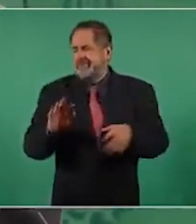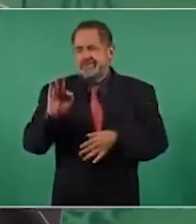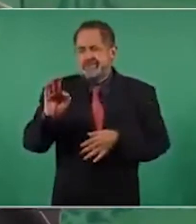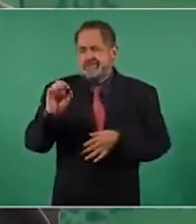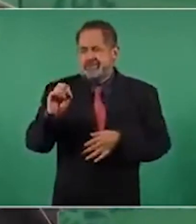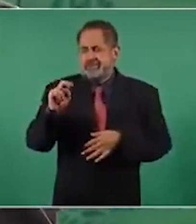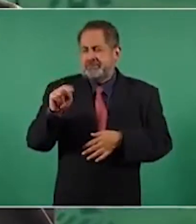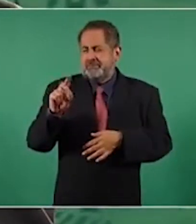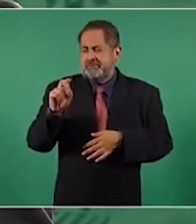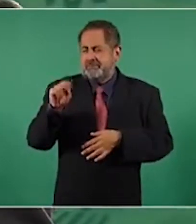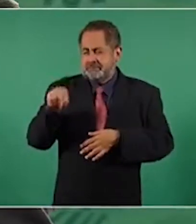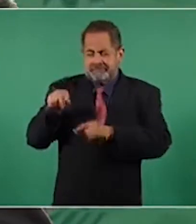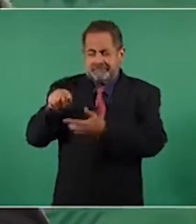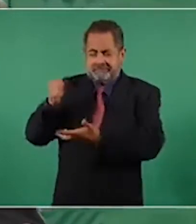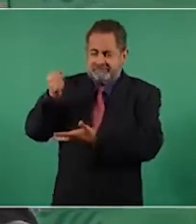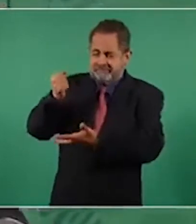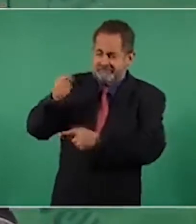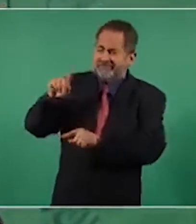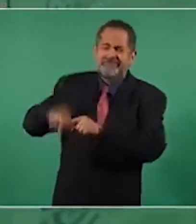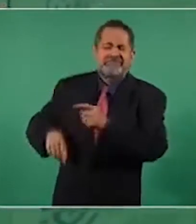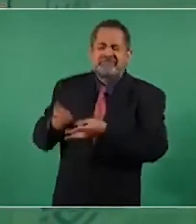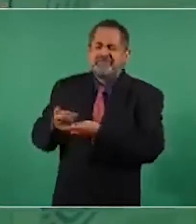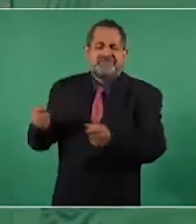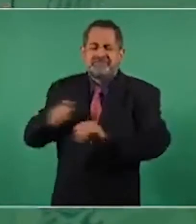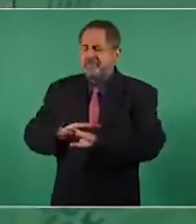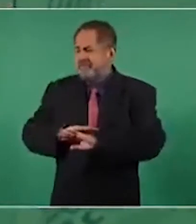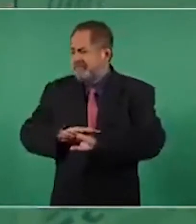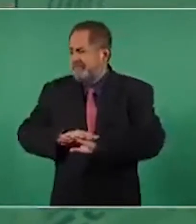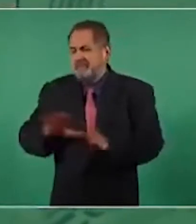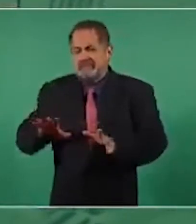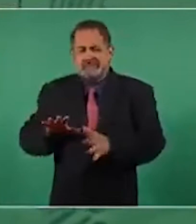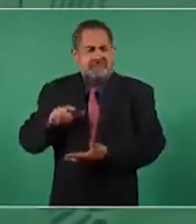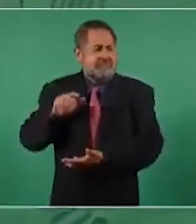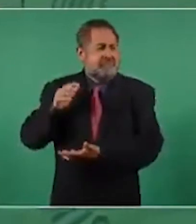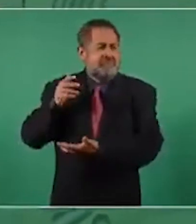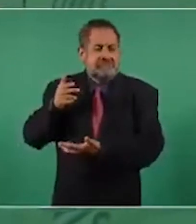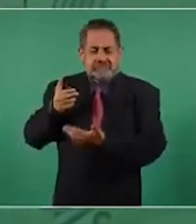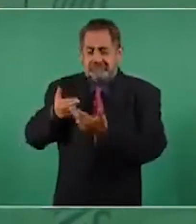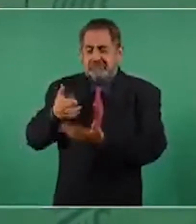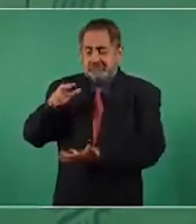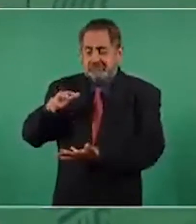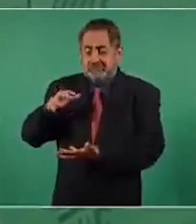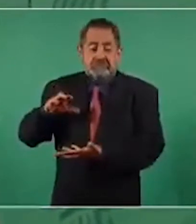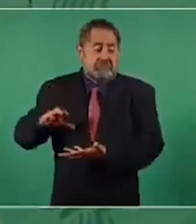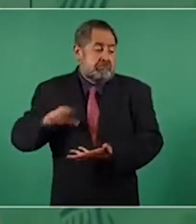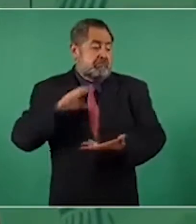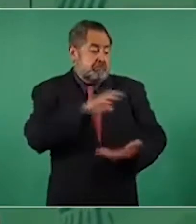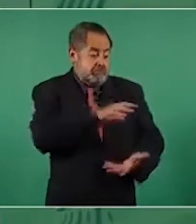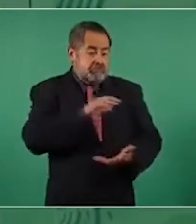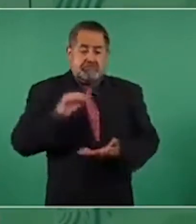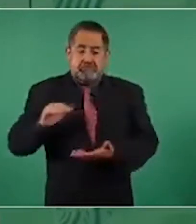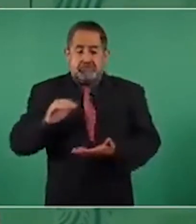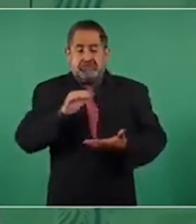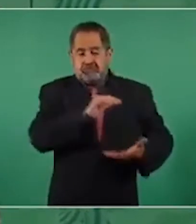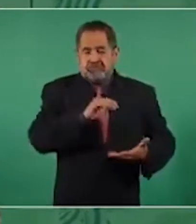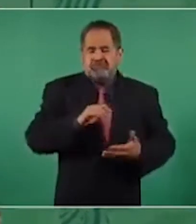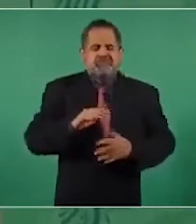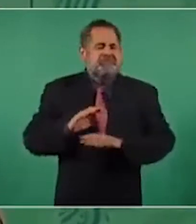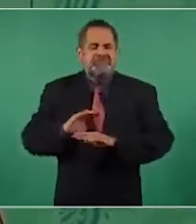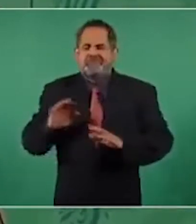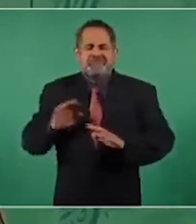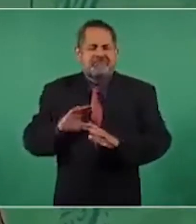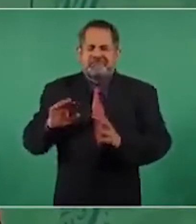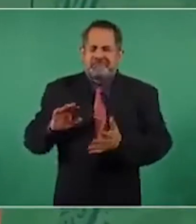y utilizar el presupuesto público